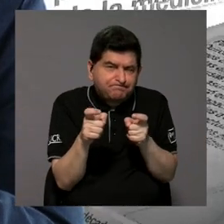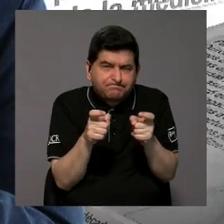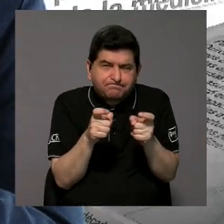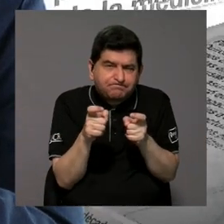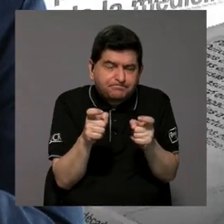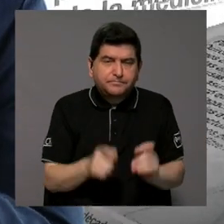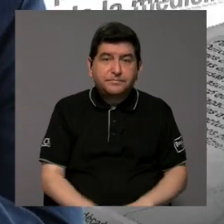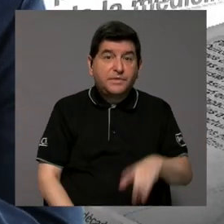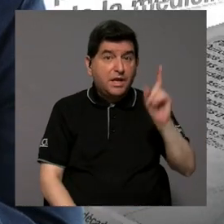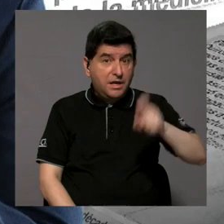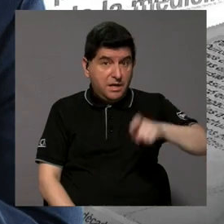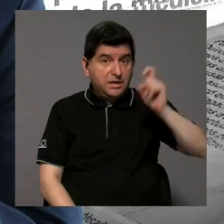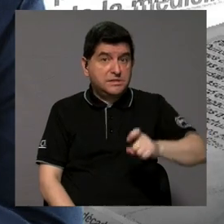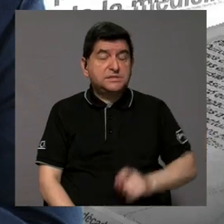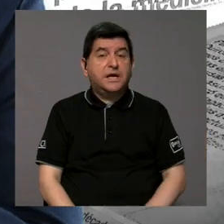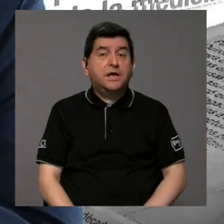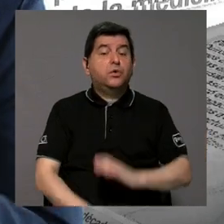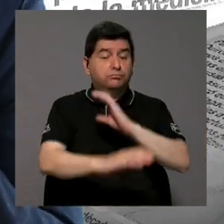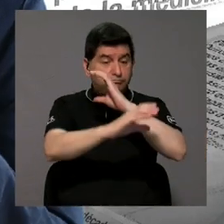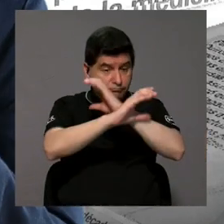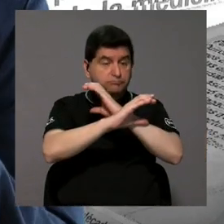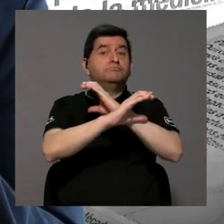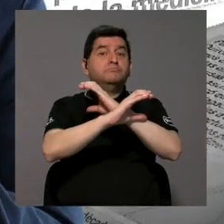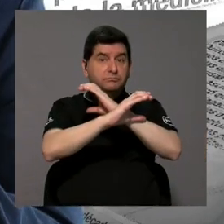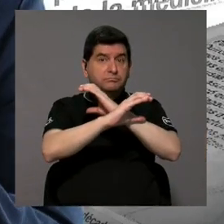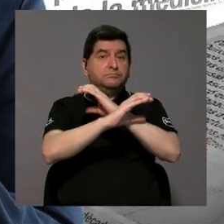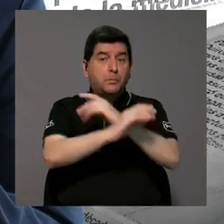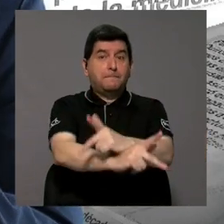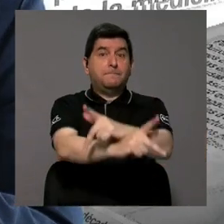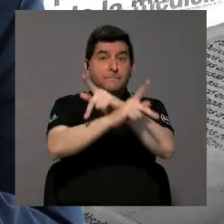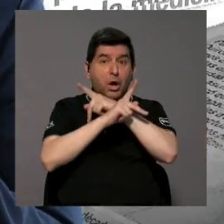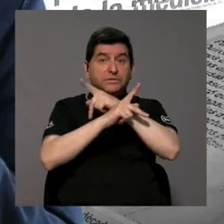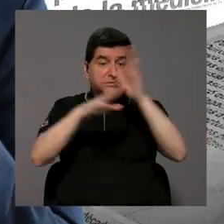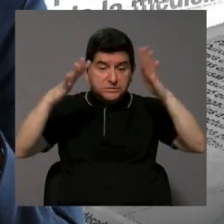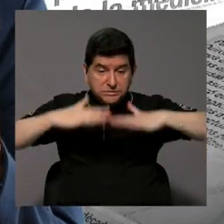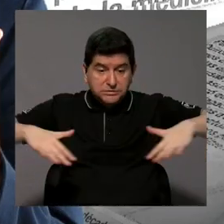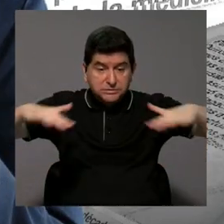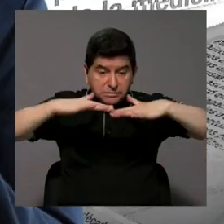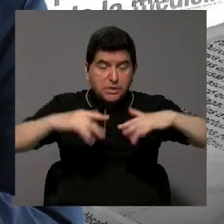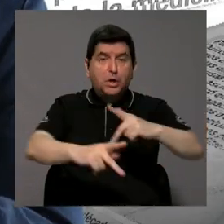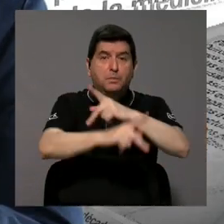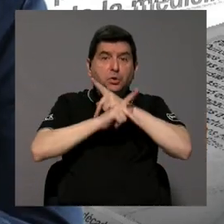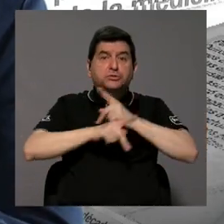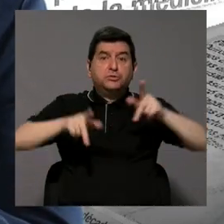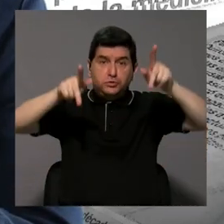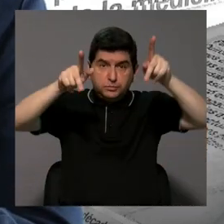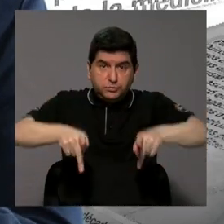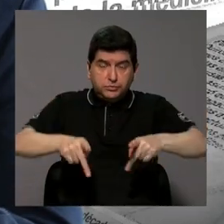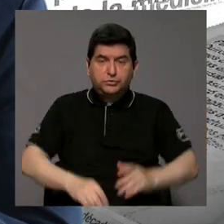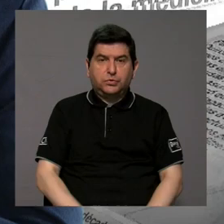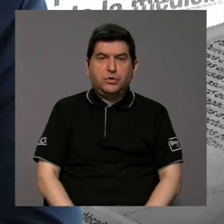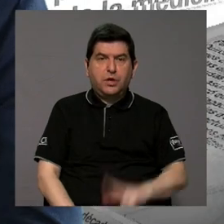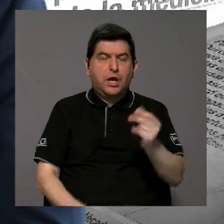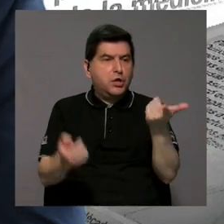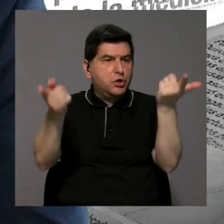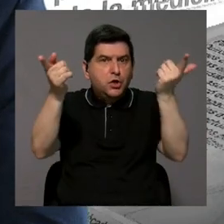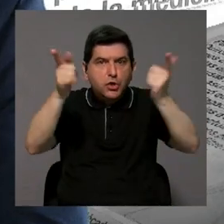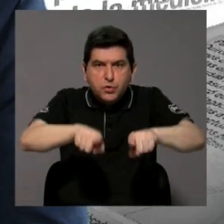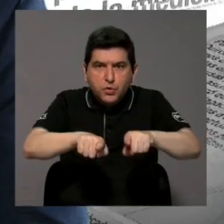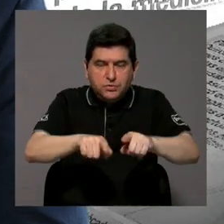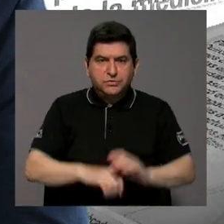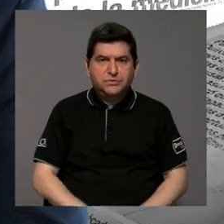debe hacerse con ciertos cuidados para proteger el ambiente, proteger a las personas, para que no ocurra ningún